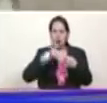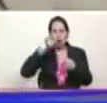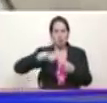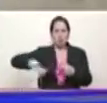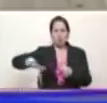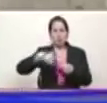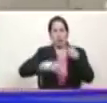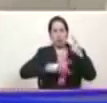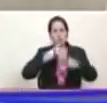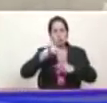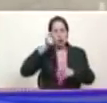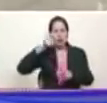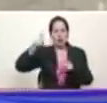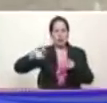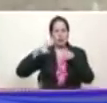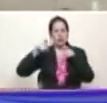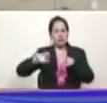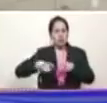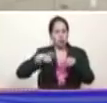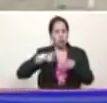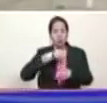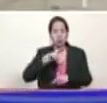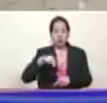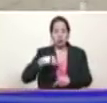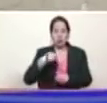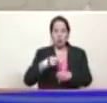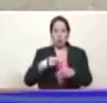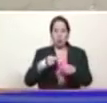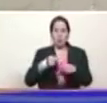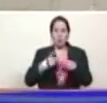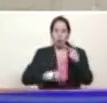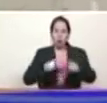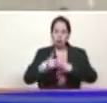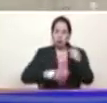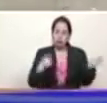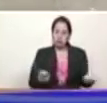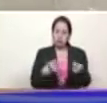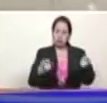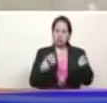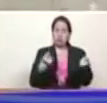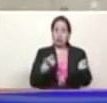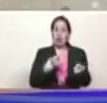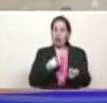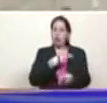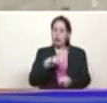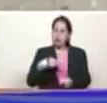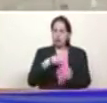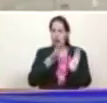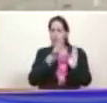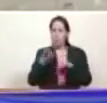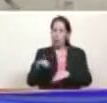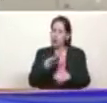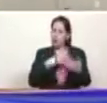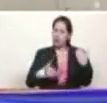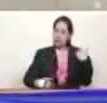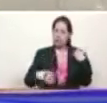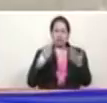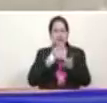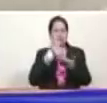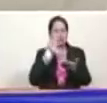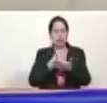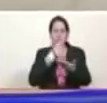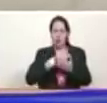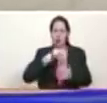nosotros seguir produciendo para el país lo vamos a hacer presidente cuente con el Guarico el Guarico siempre ha sido